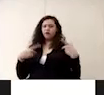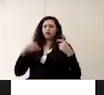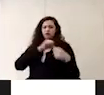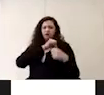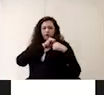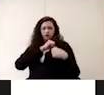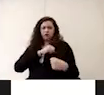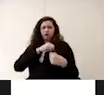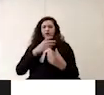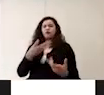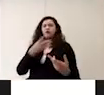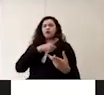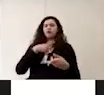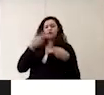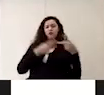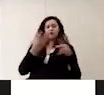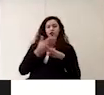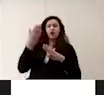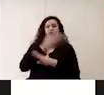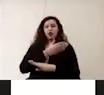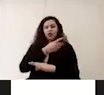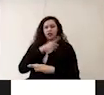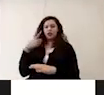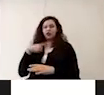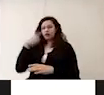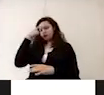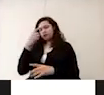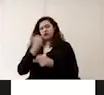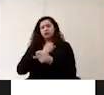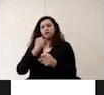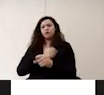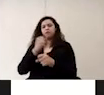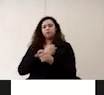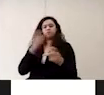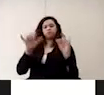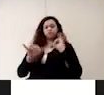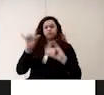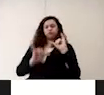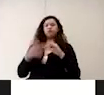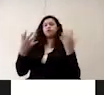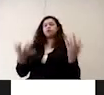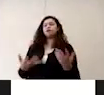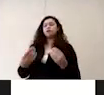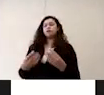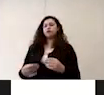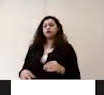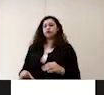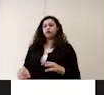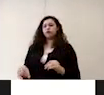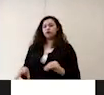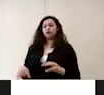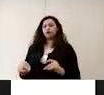realizar una planeación previa de estas prácticas de laboratorio buscando minimizar